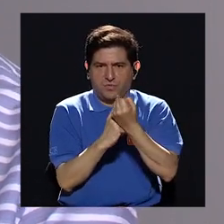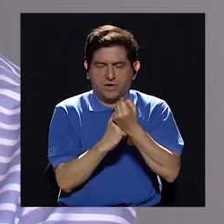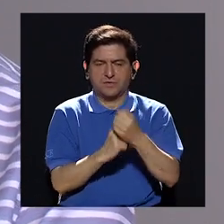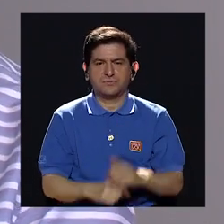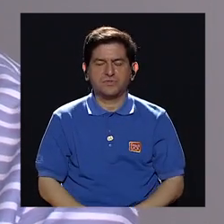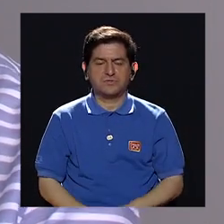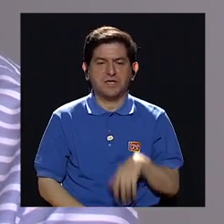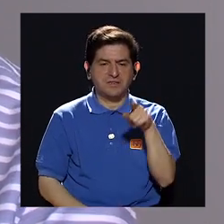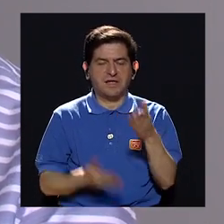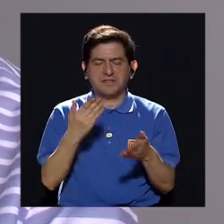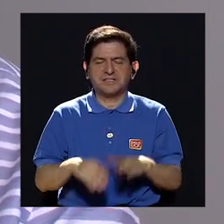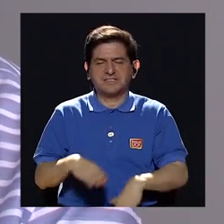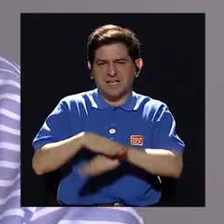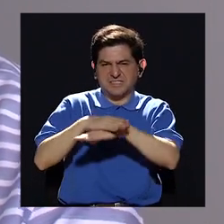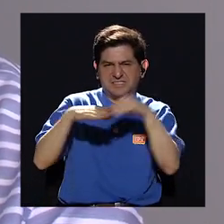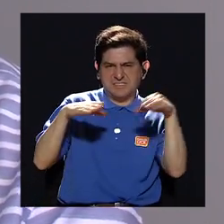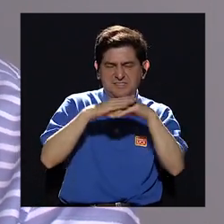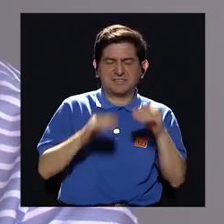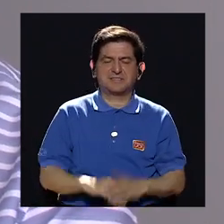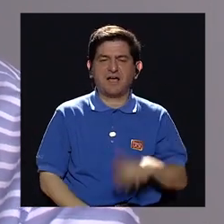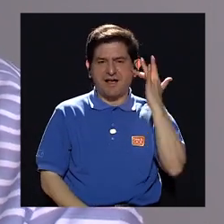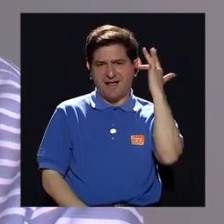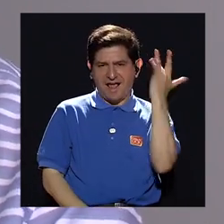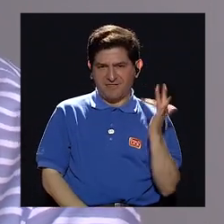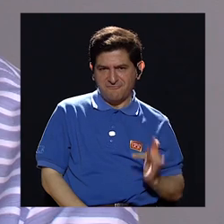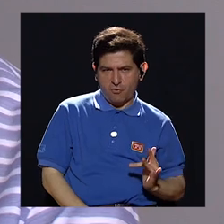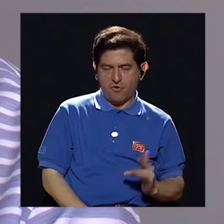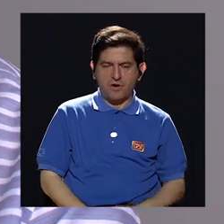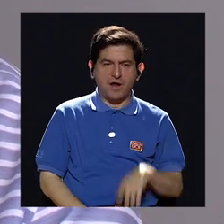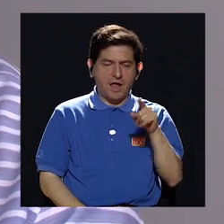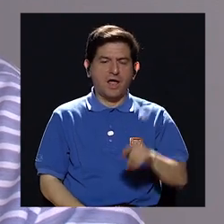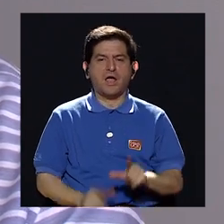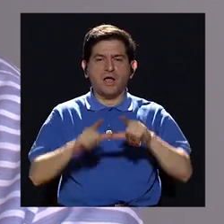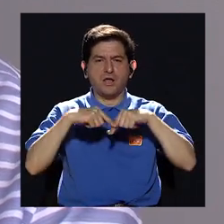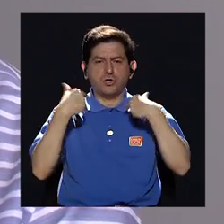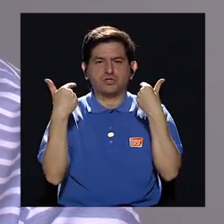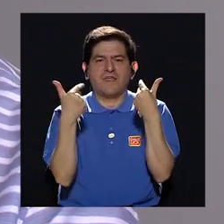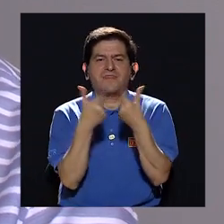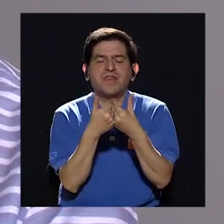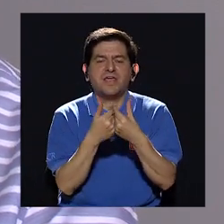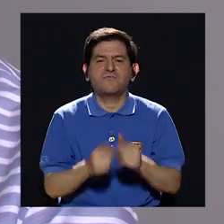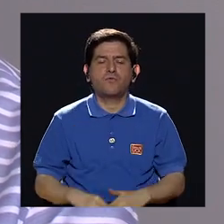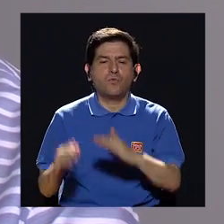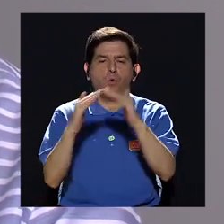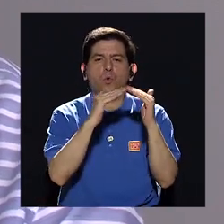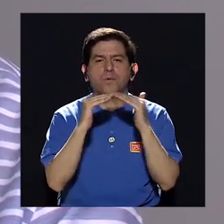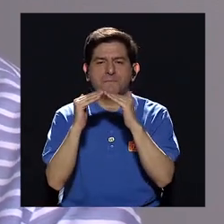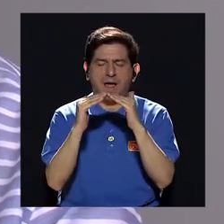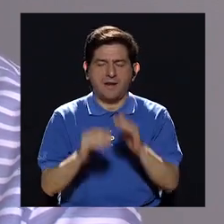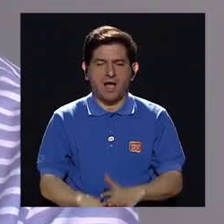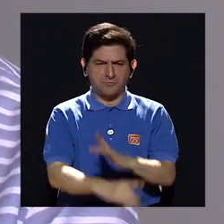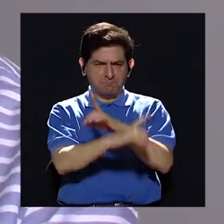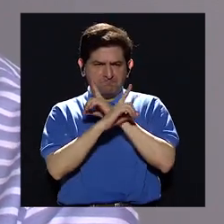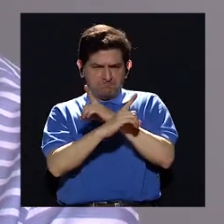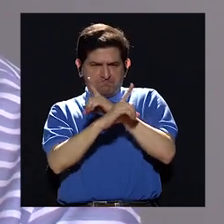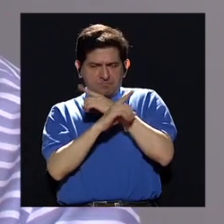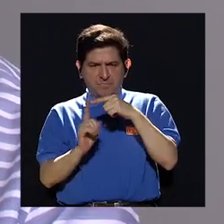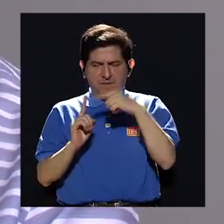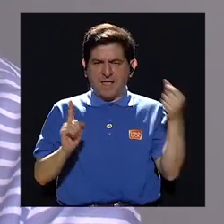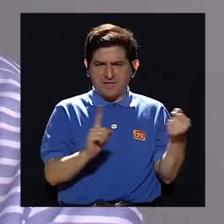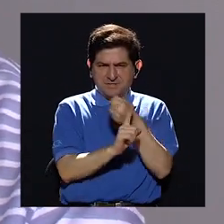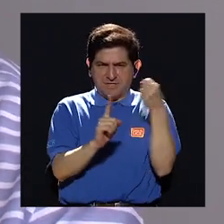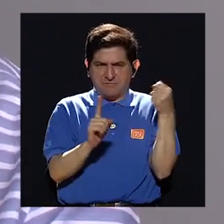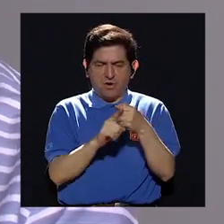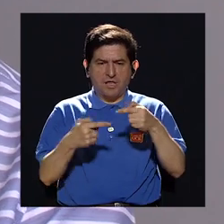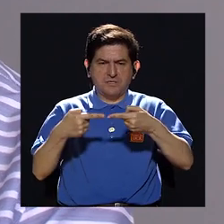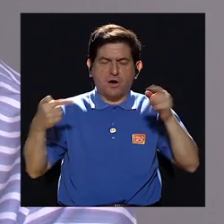excluyentes como en California, formaron tribus urbanas que se defendían a partir de la